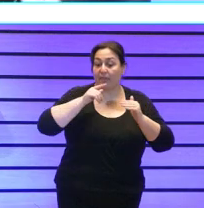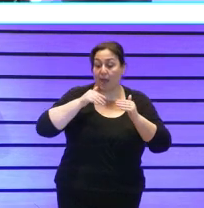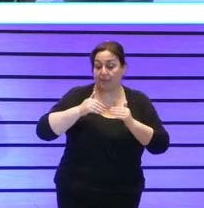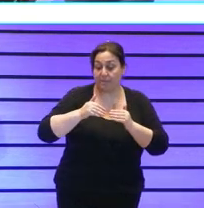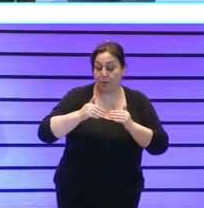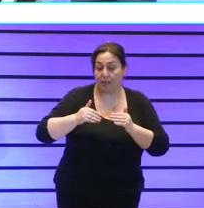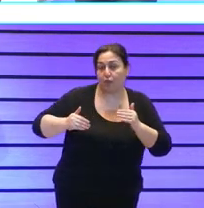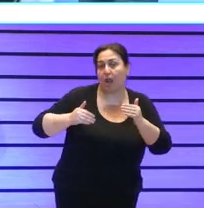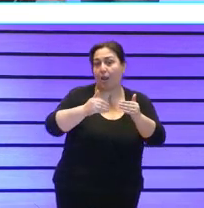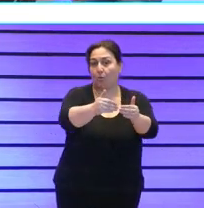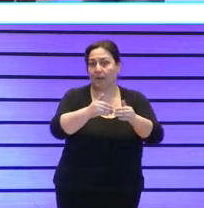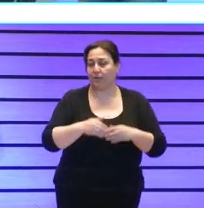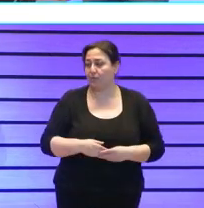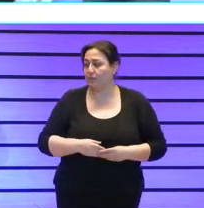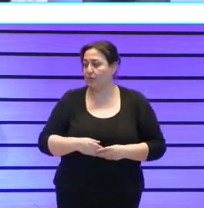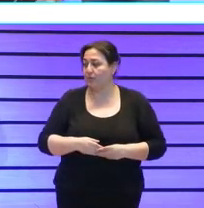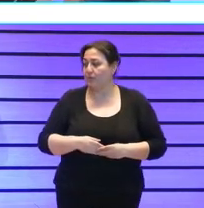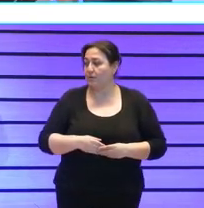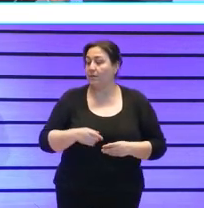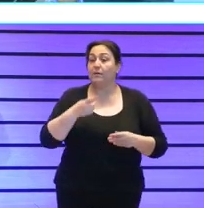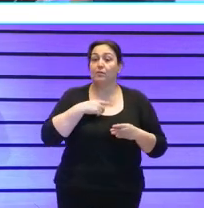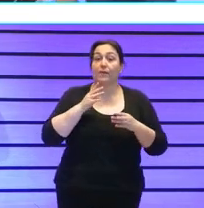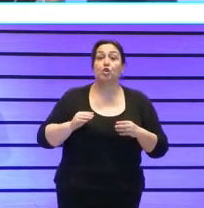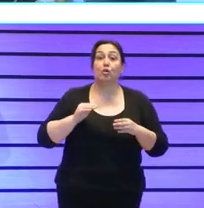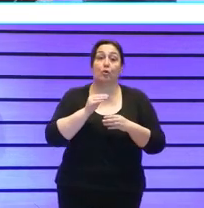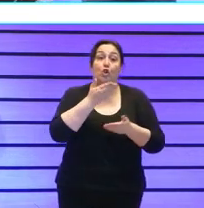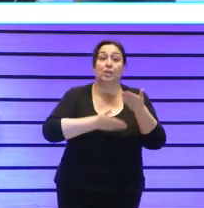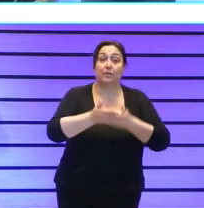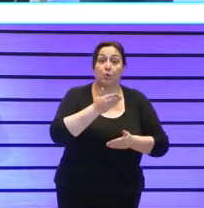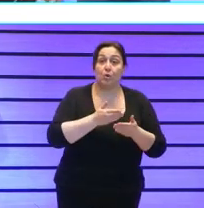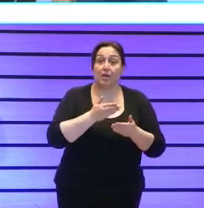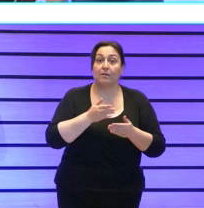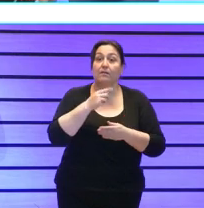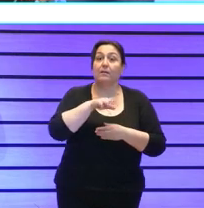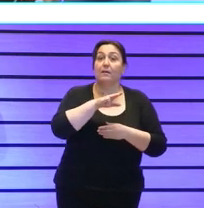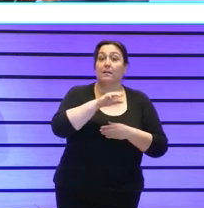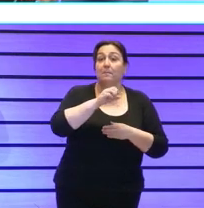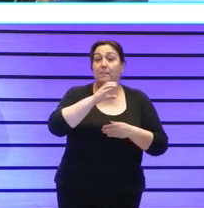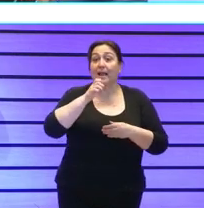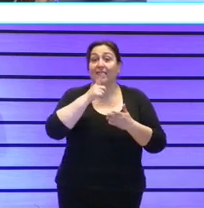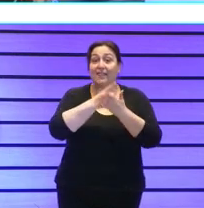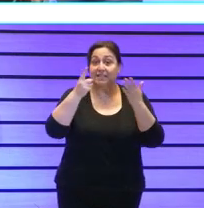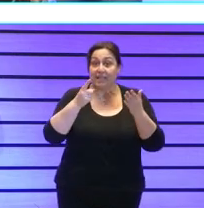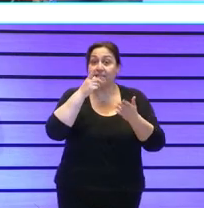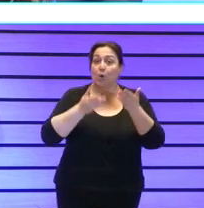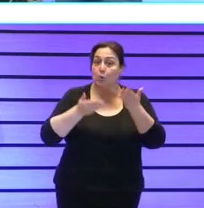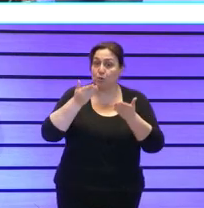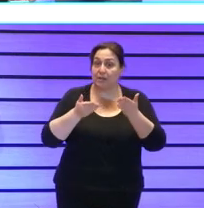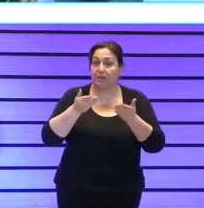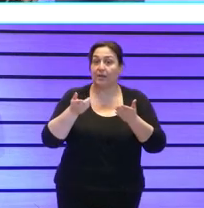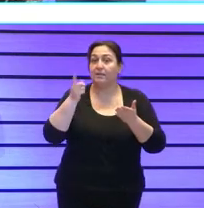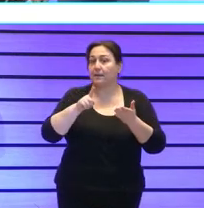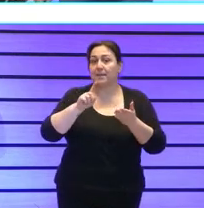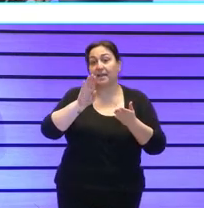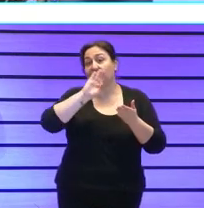en cuanto a los ODS con los que contribuye sobre todo con el de Paz el 16 Paz Justicia instituciones sólidas y de manera indirecta